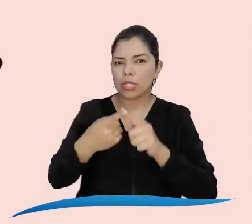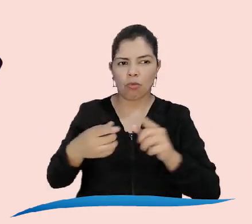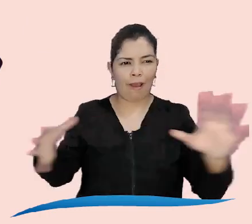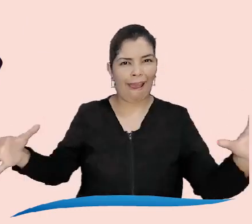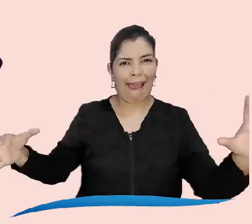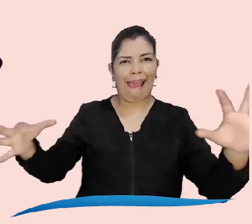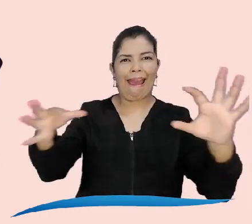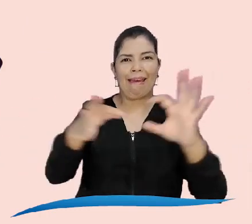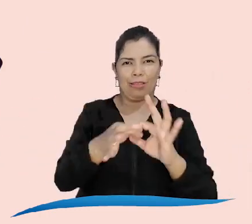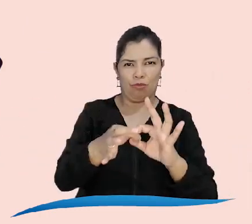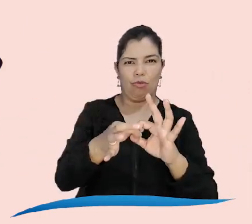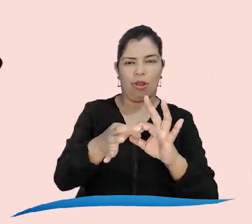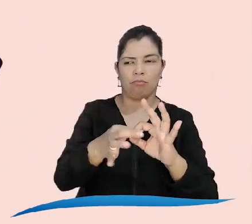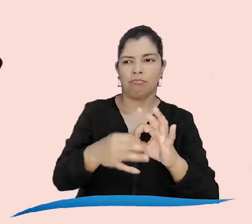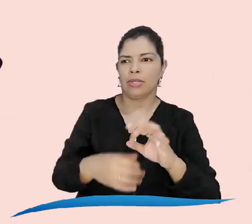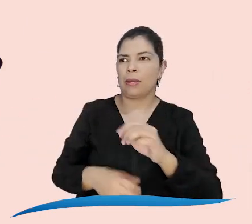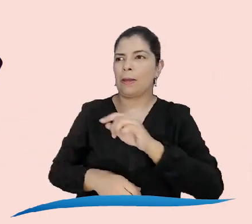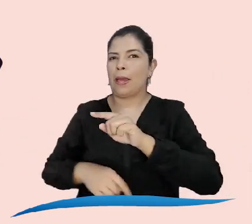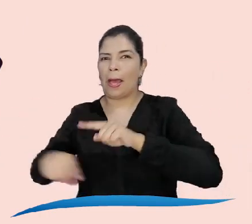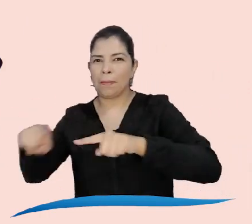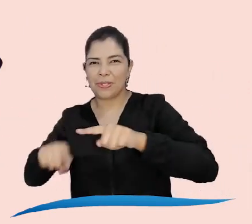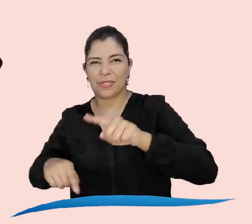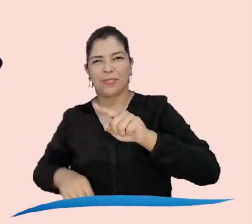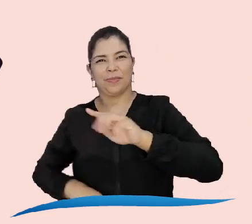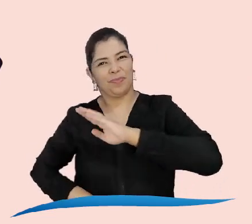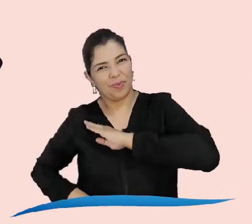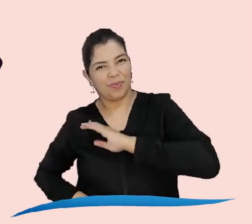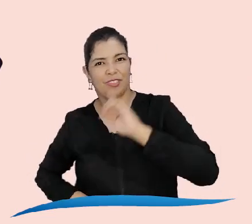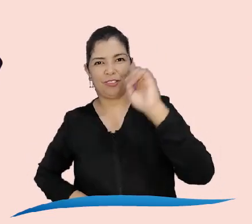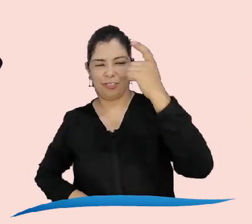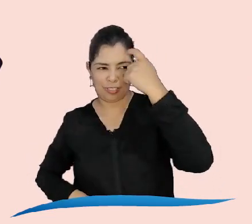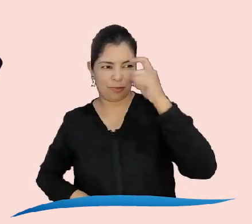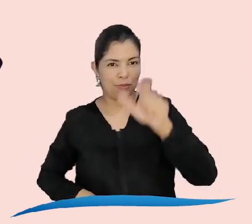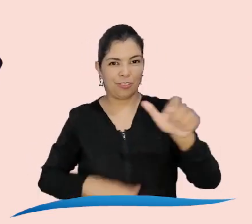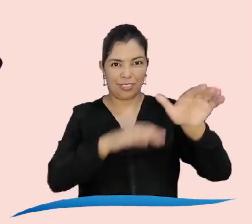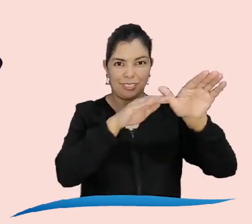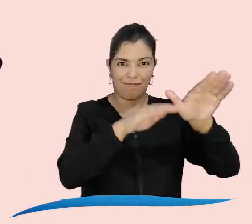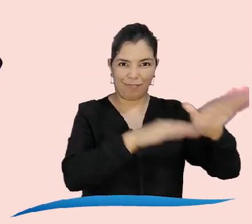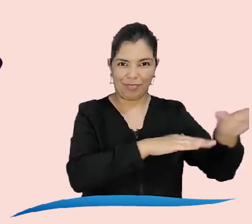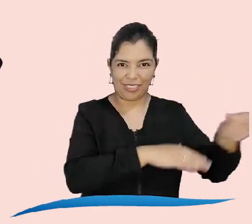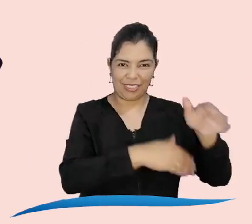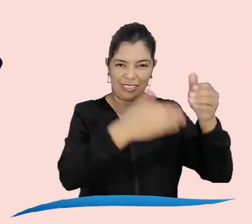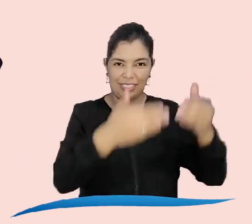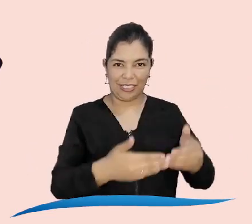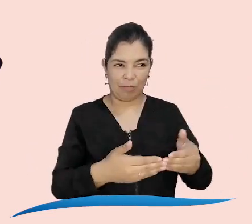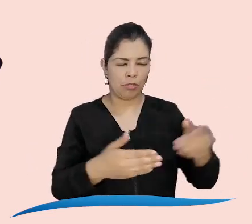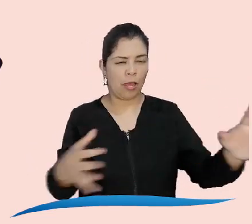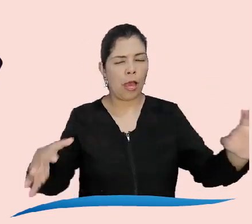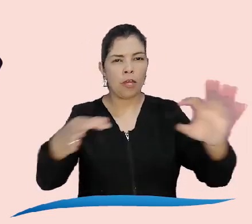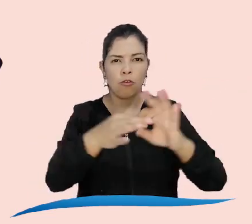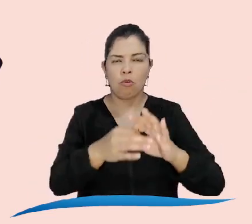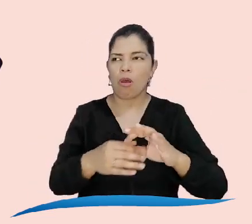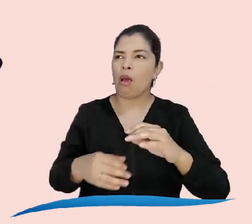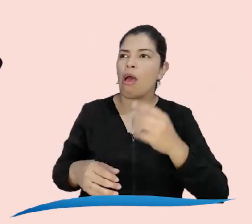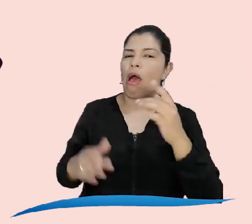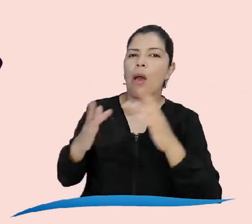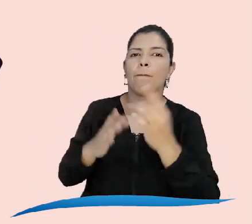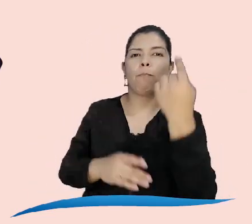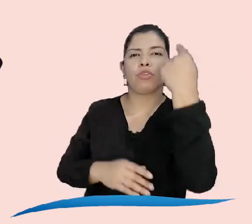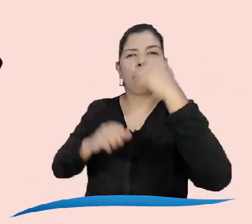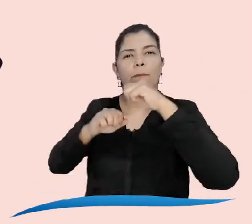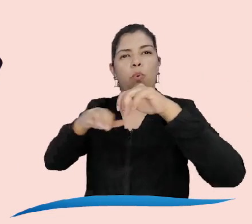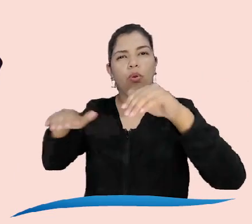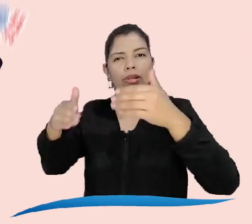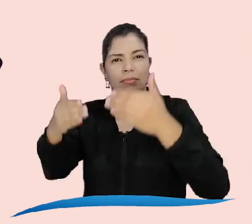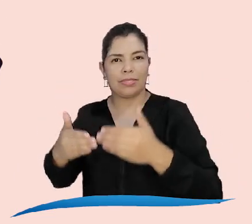con la sociedad civil, los recursos, la atención y la política pública en beneficio de la población con discapacidad. Todo